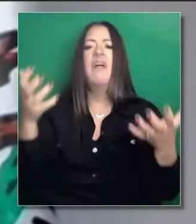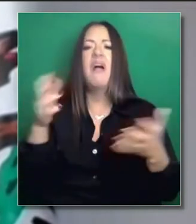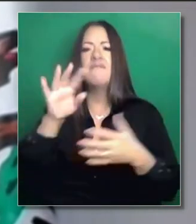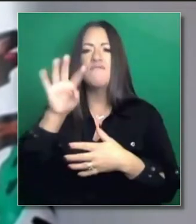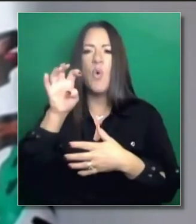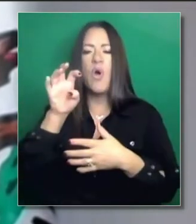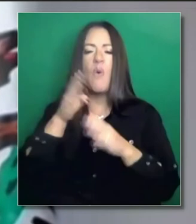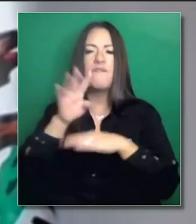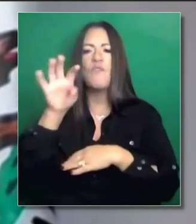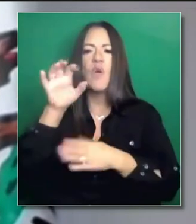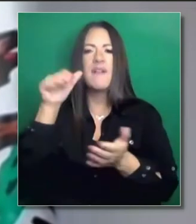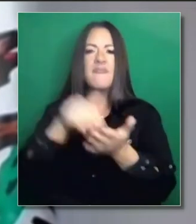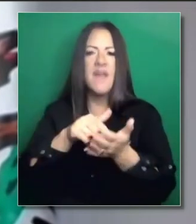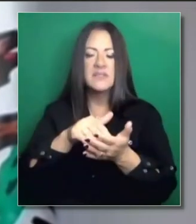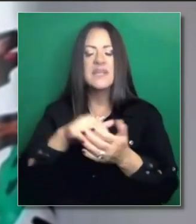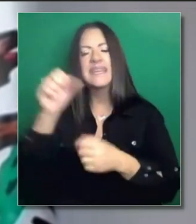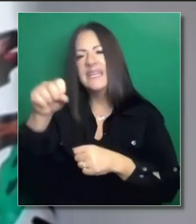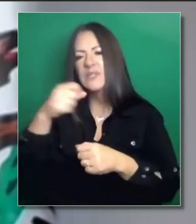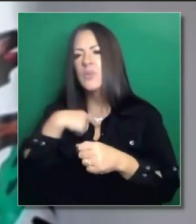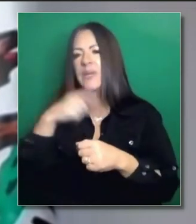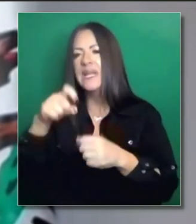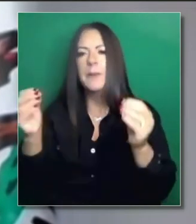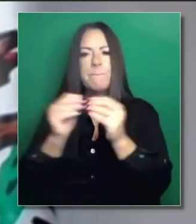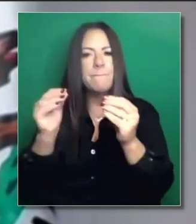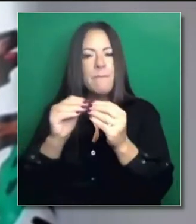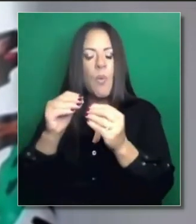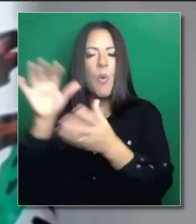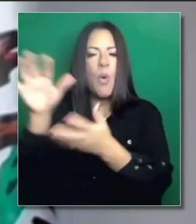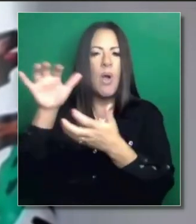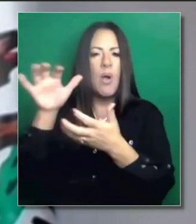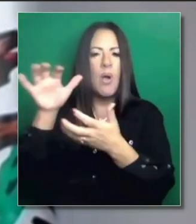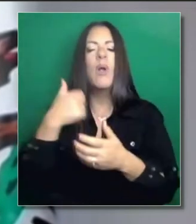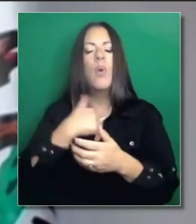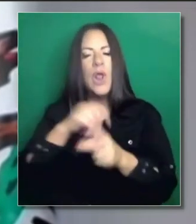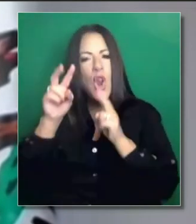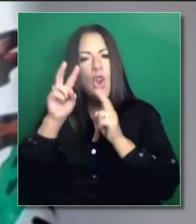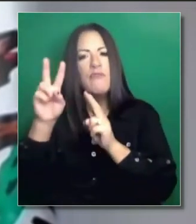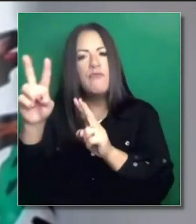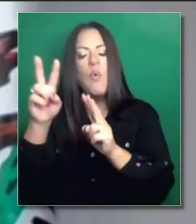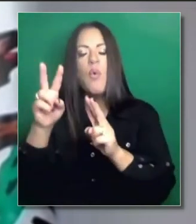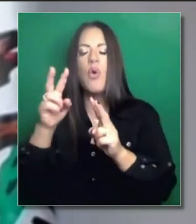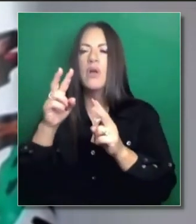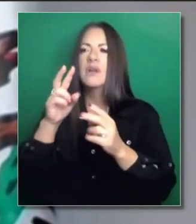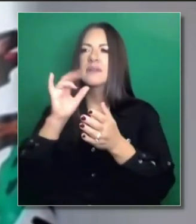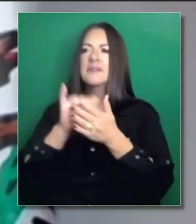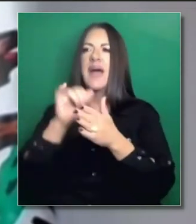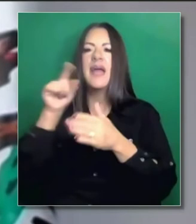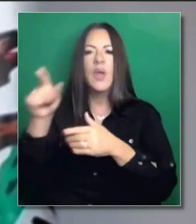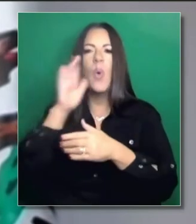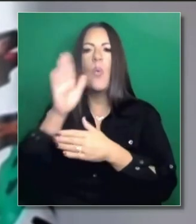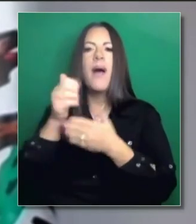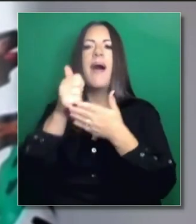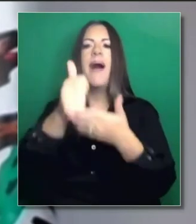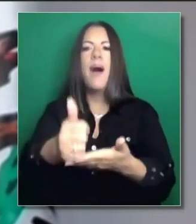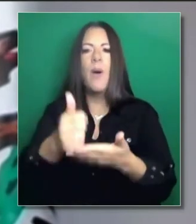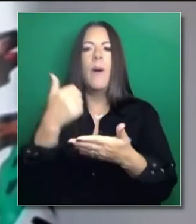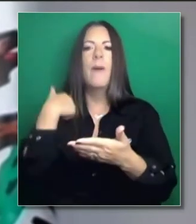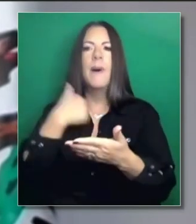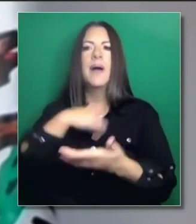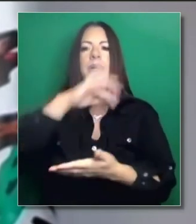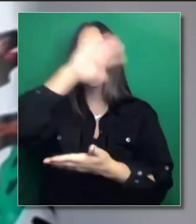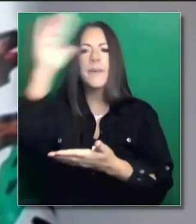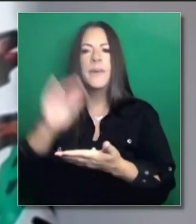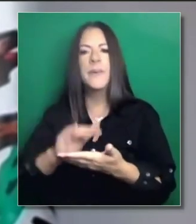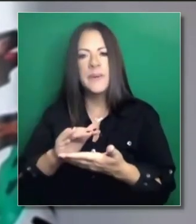en nuestro brazo, no sería suficientemente pronto. Entonces, esperemos la vacuna, las soluciones que